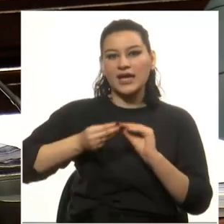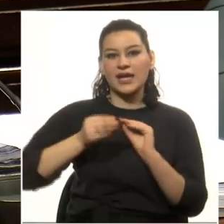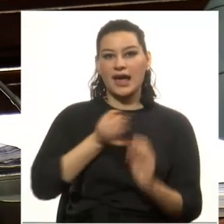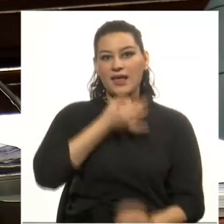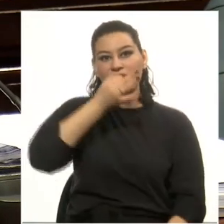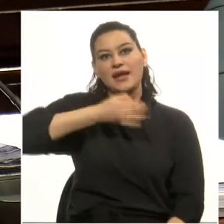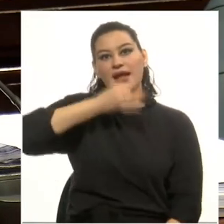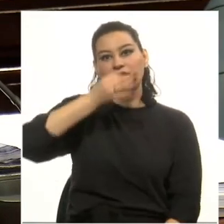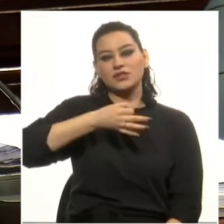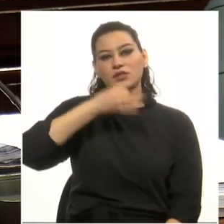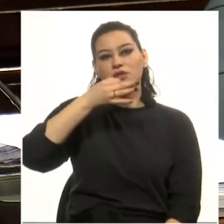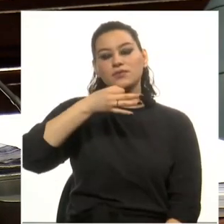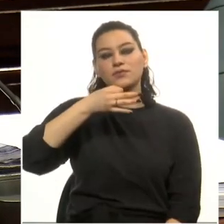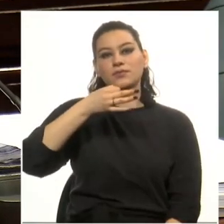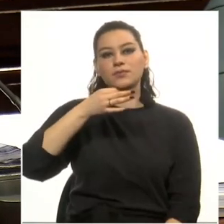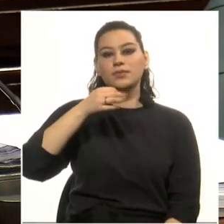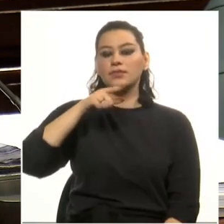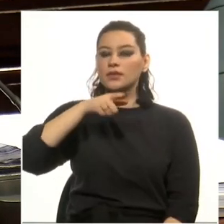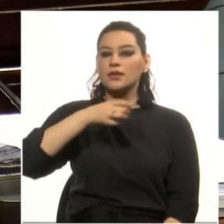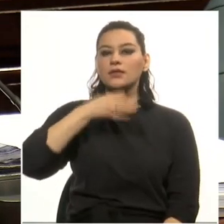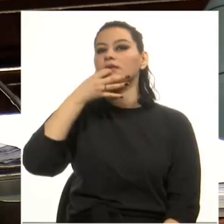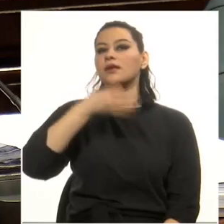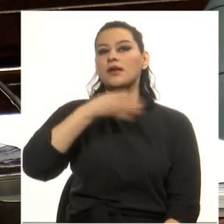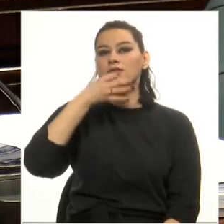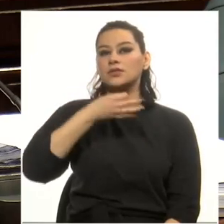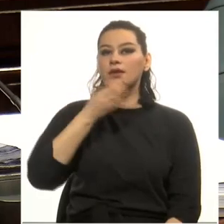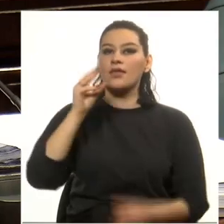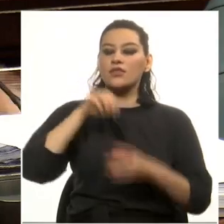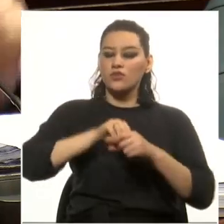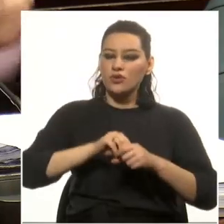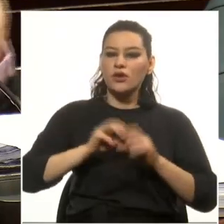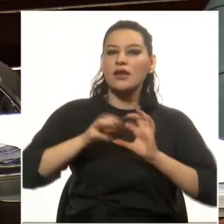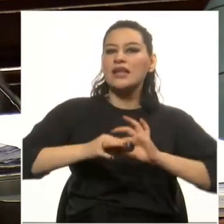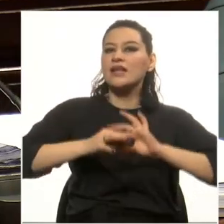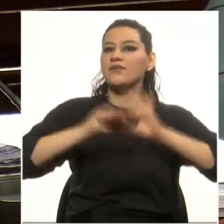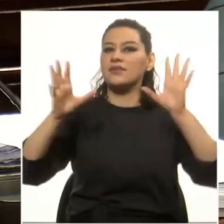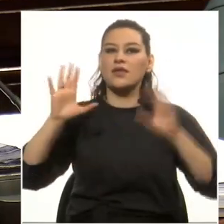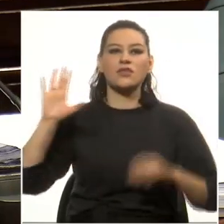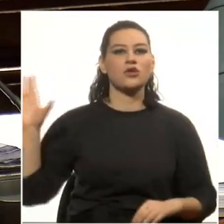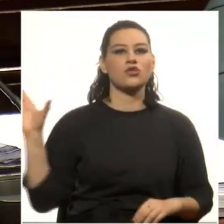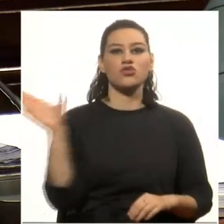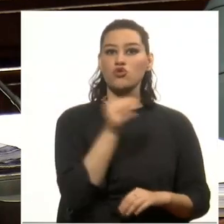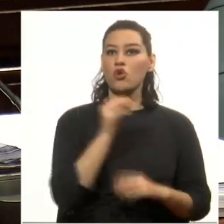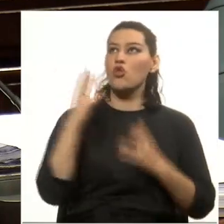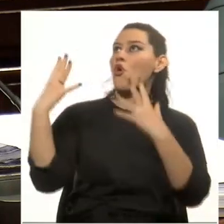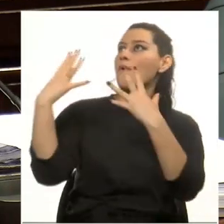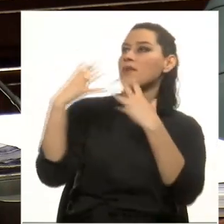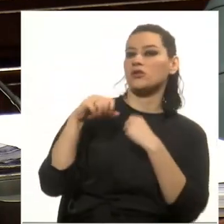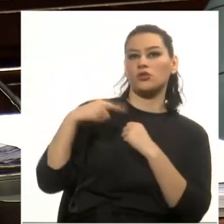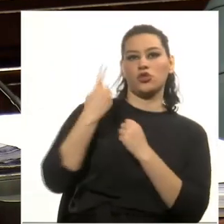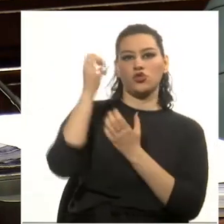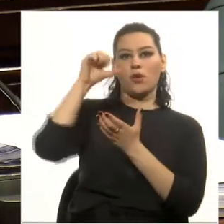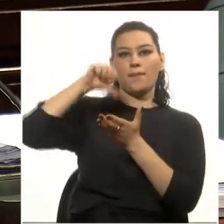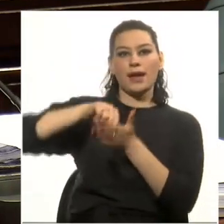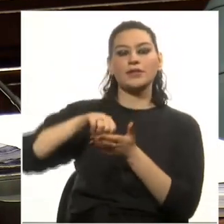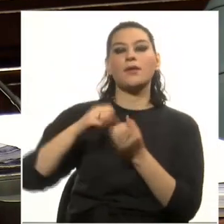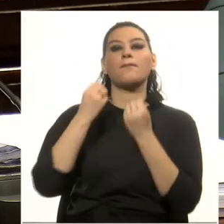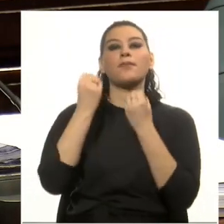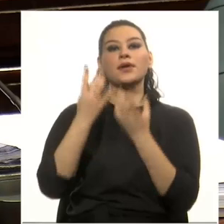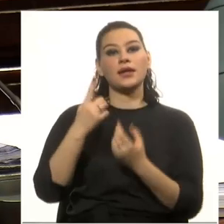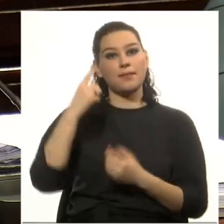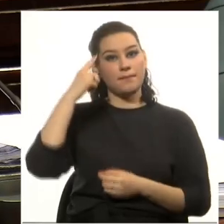que esa declaración comprendía la libertad de toda dominación extranjera porque se pensaba que